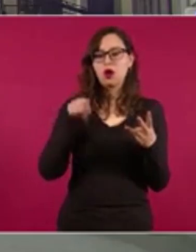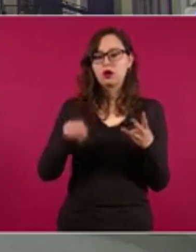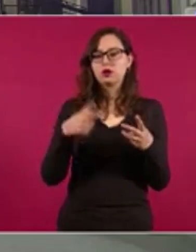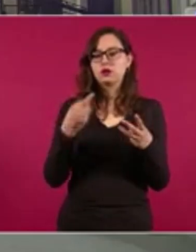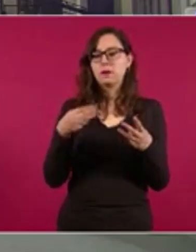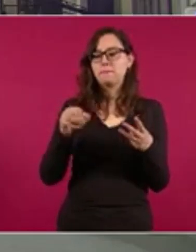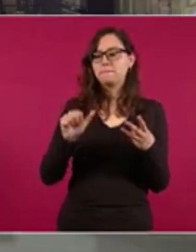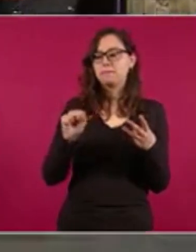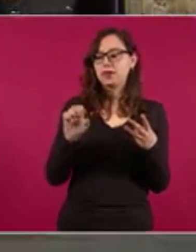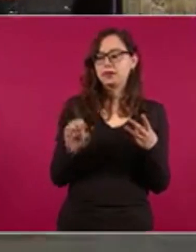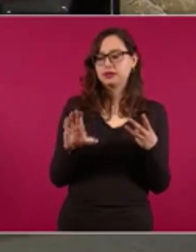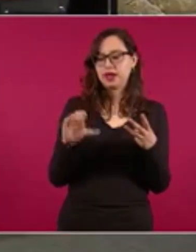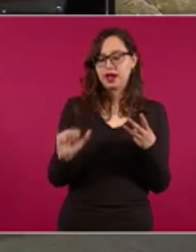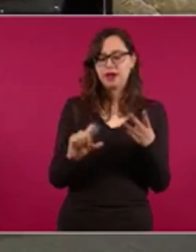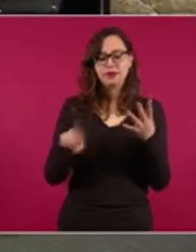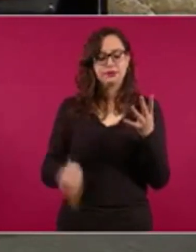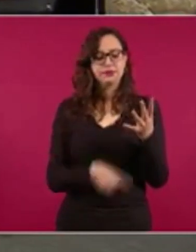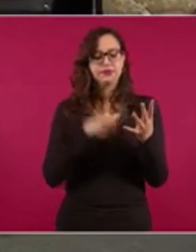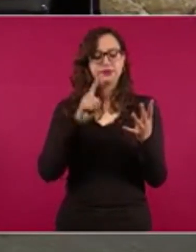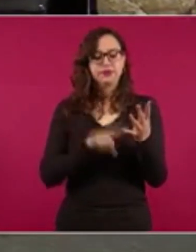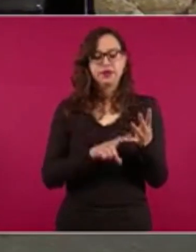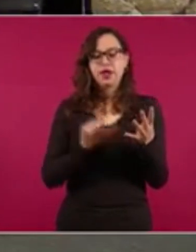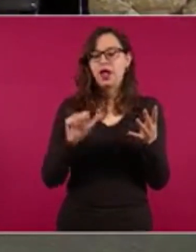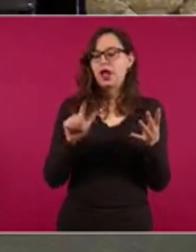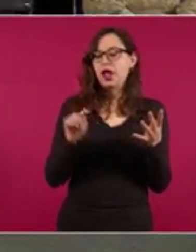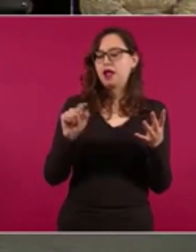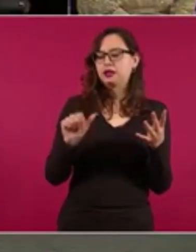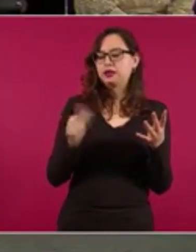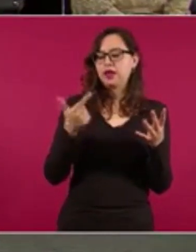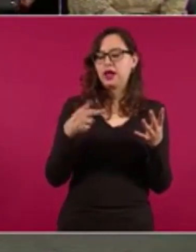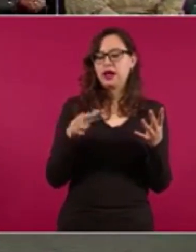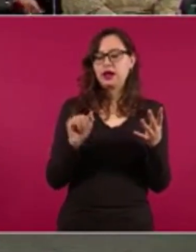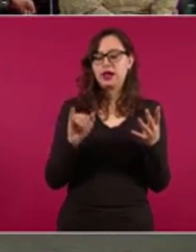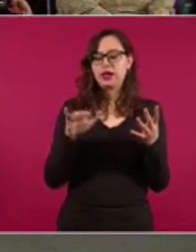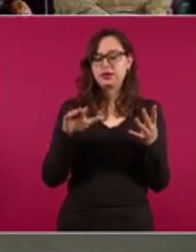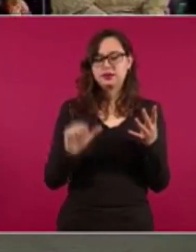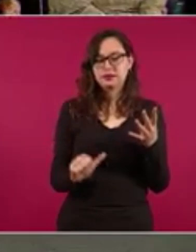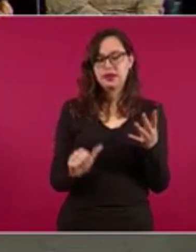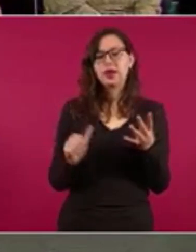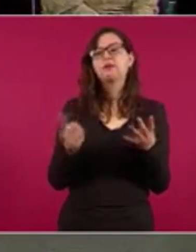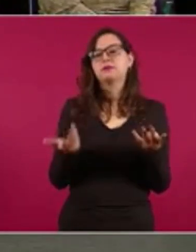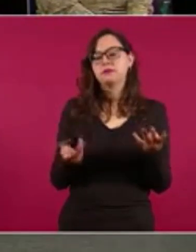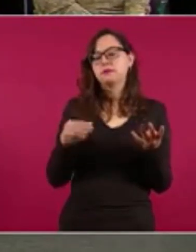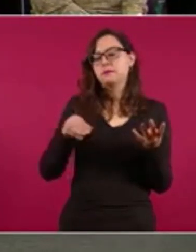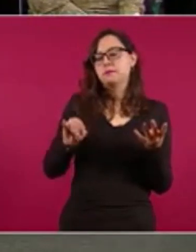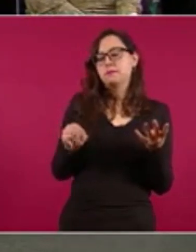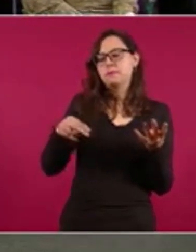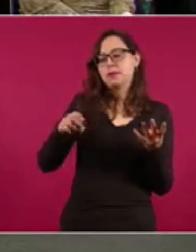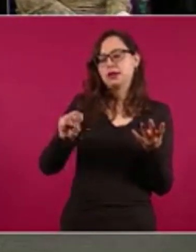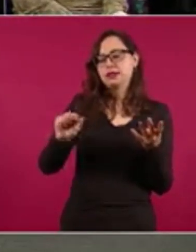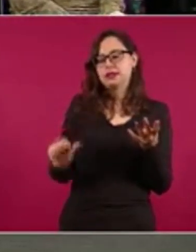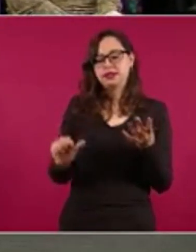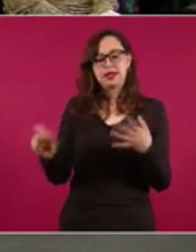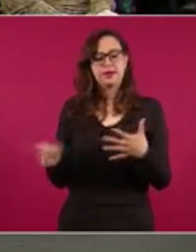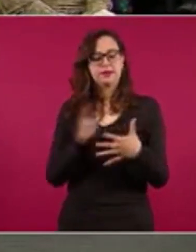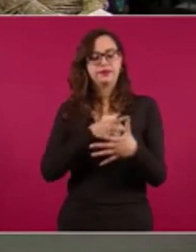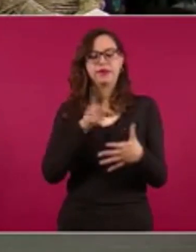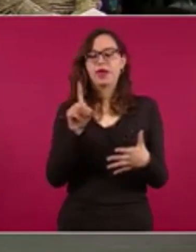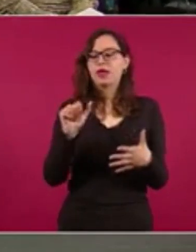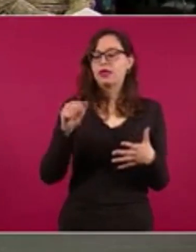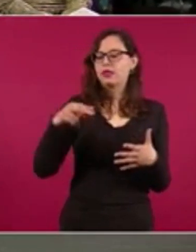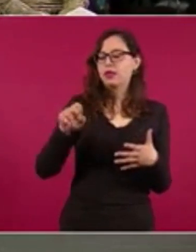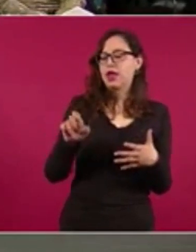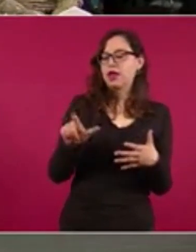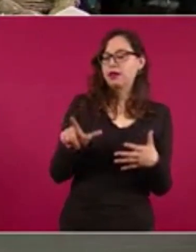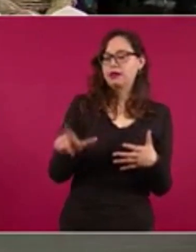Maseca Tortillas, Altagracia Gómez Sierra Minza Tortillas, Daniel Salazar Ferrer